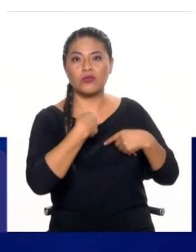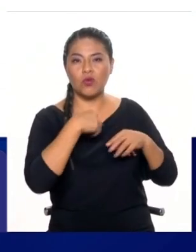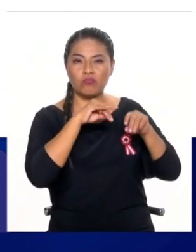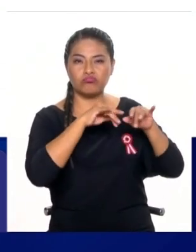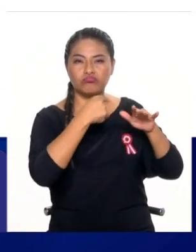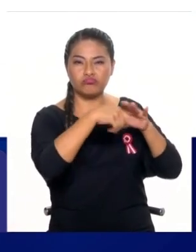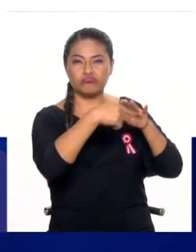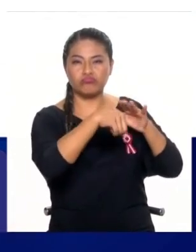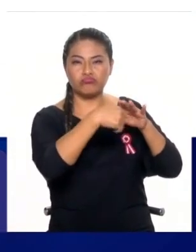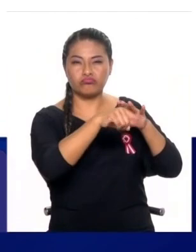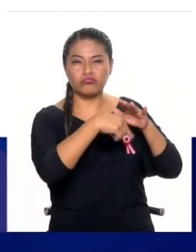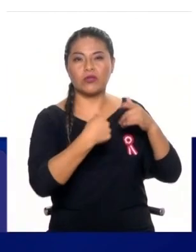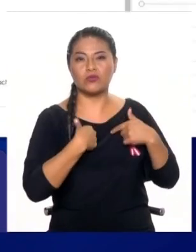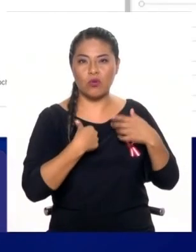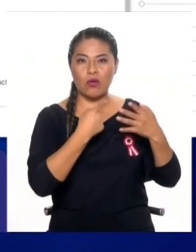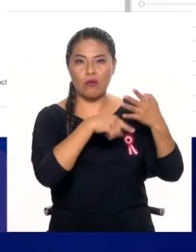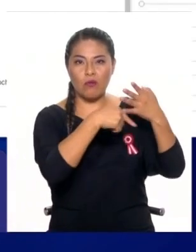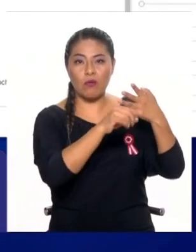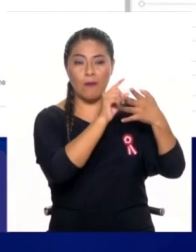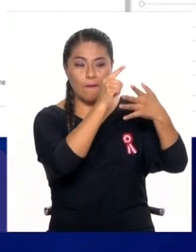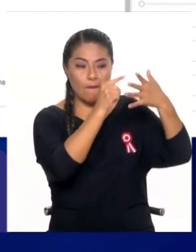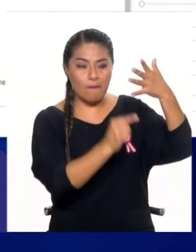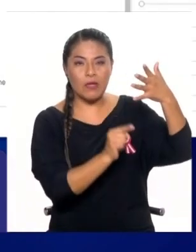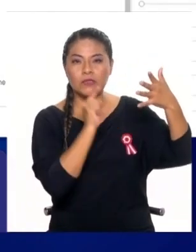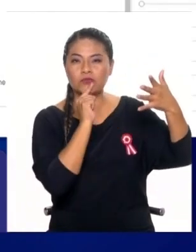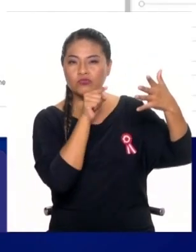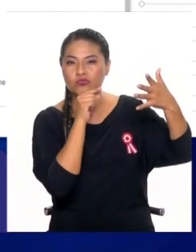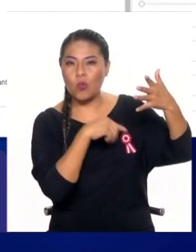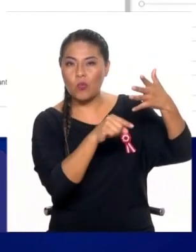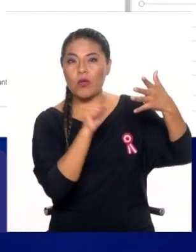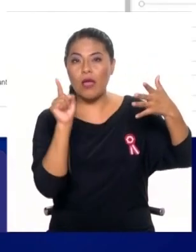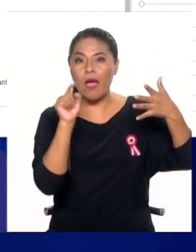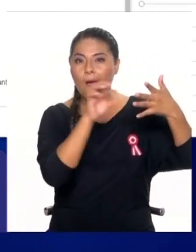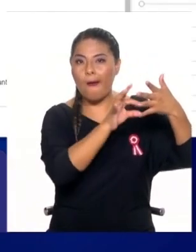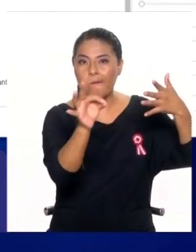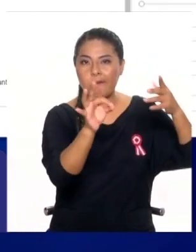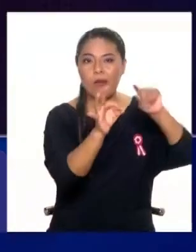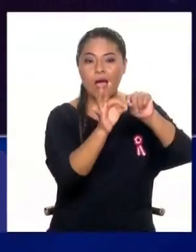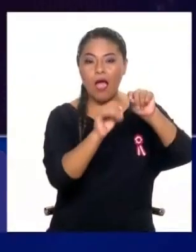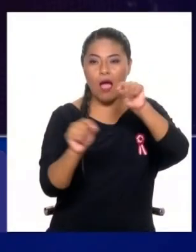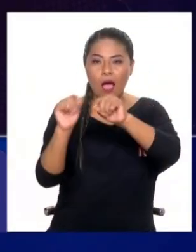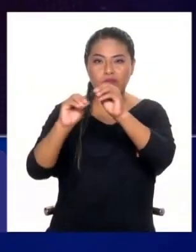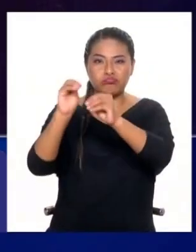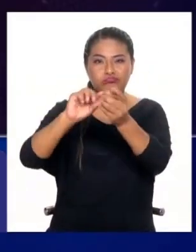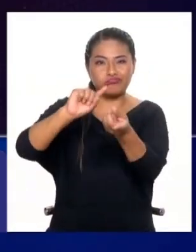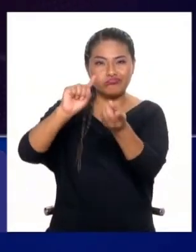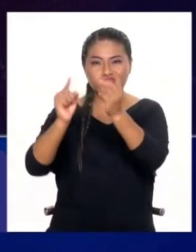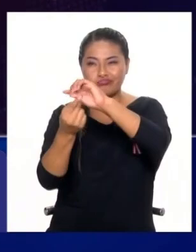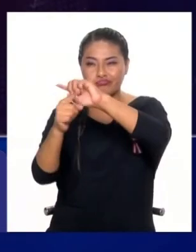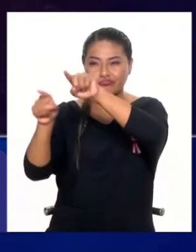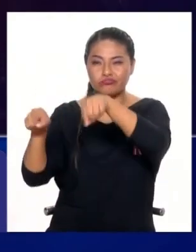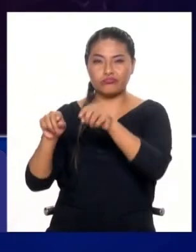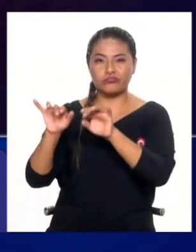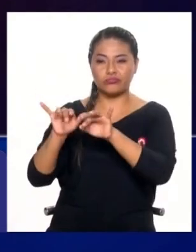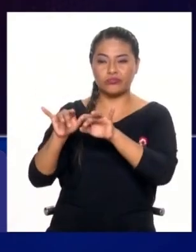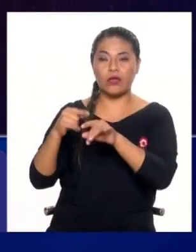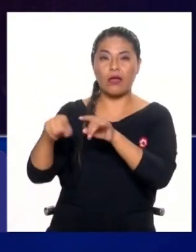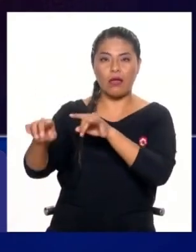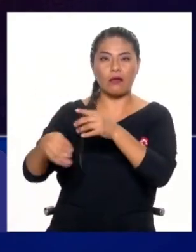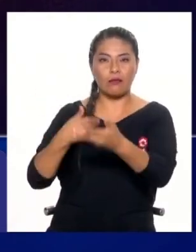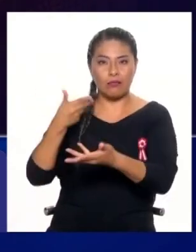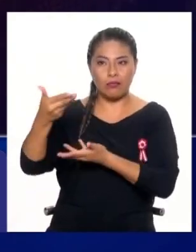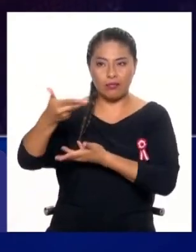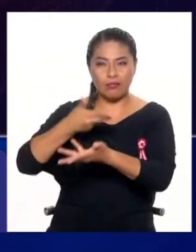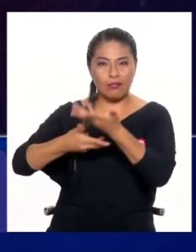en diez posibles soluciones, escoger la más adecuada y esa que escogió es la que llevamos a un computador y por eso sabemos